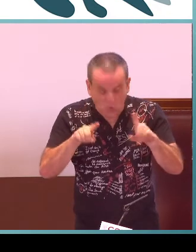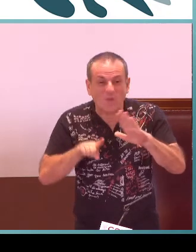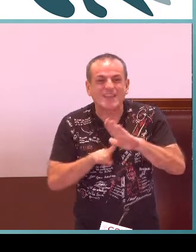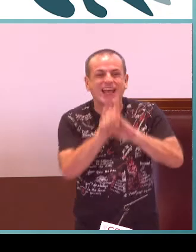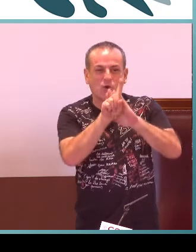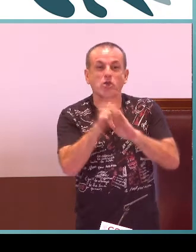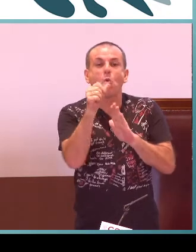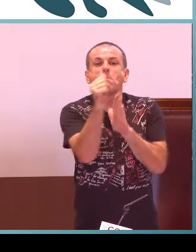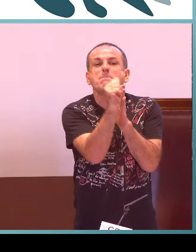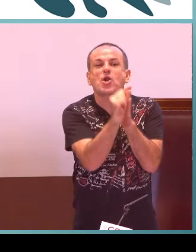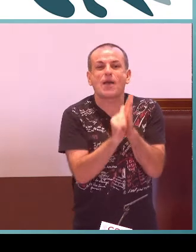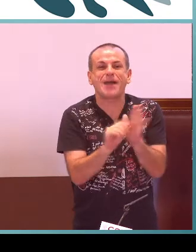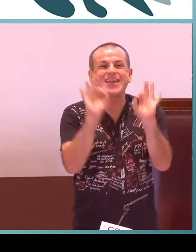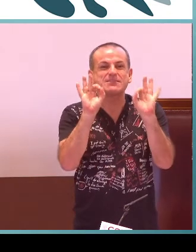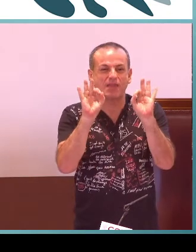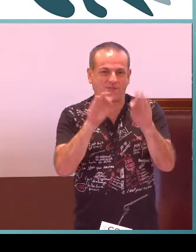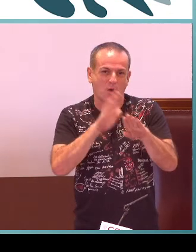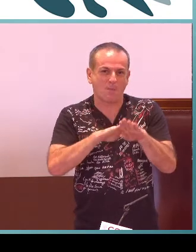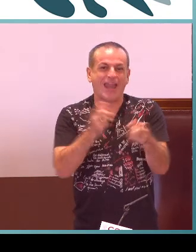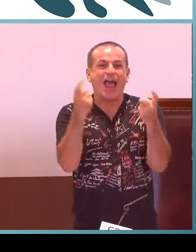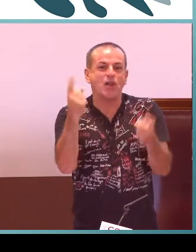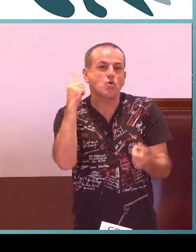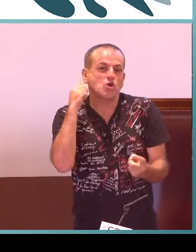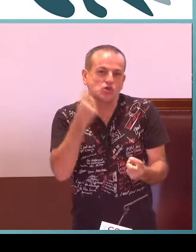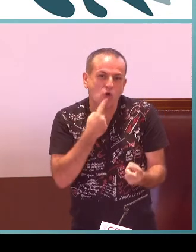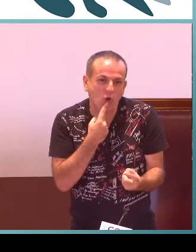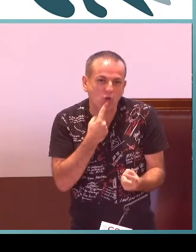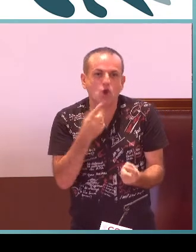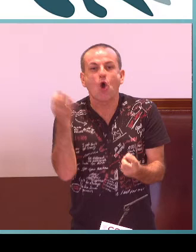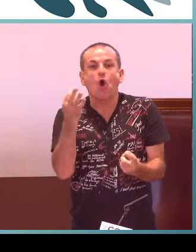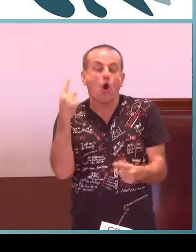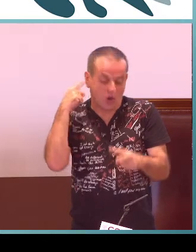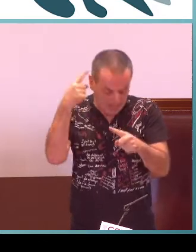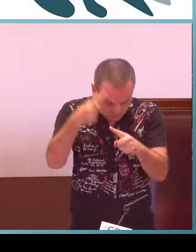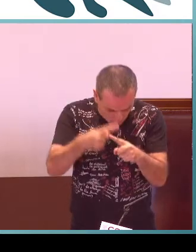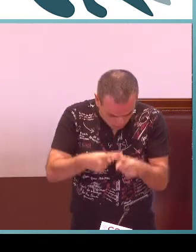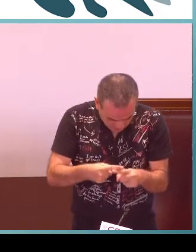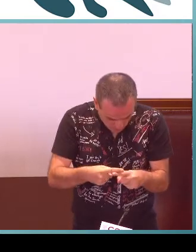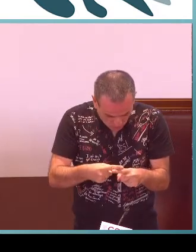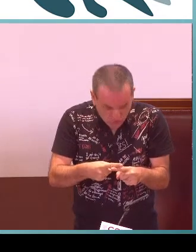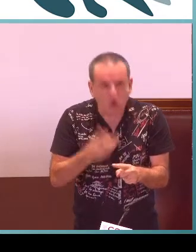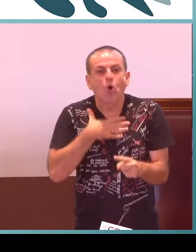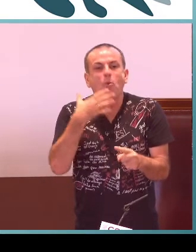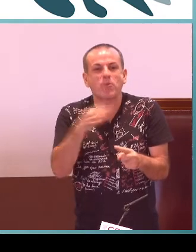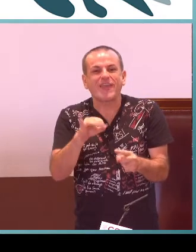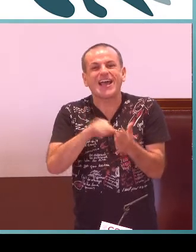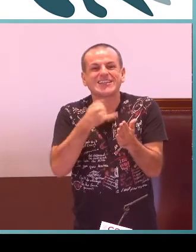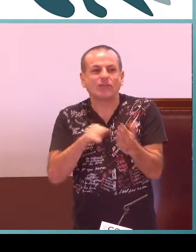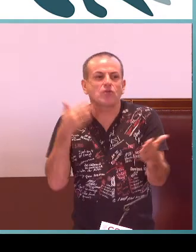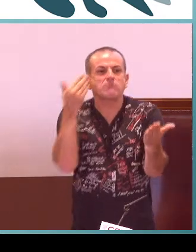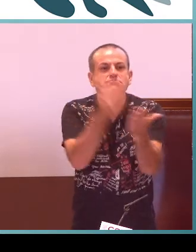Dice que un centro educativo puede desarrollar un programa educativo para alumnado sordo o hipoacúsico.